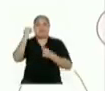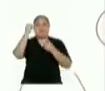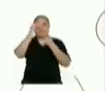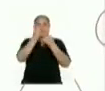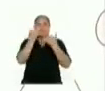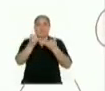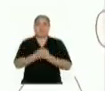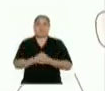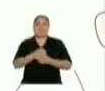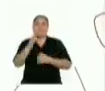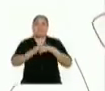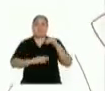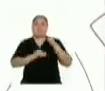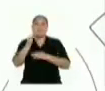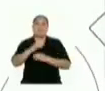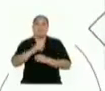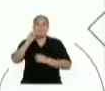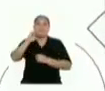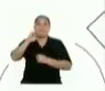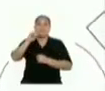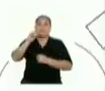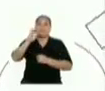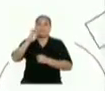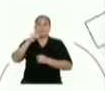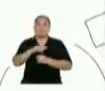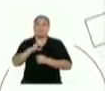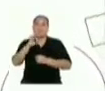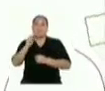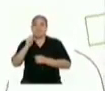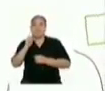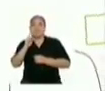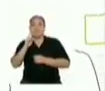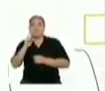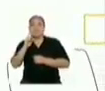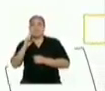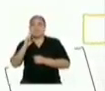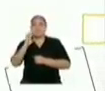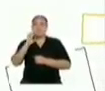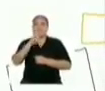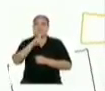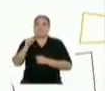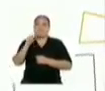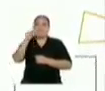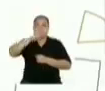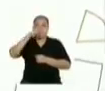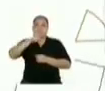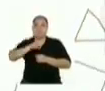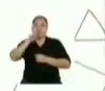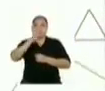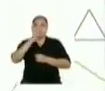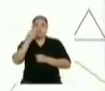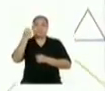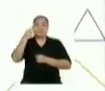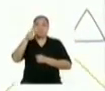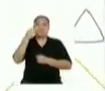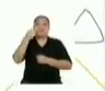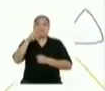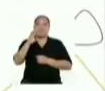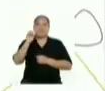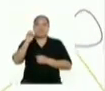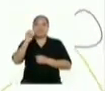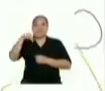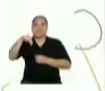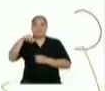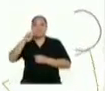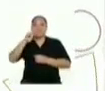El reto de hoy será construir un octaedro estrellado con módulos de sono B. Para ello, deberán construir 12 módulos